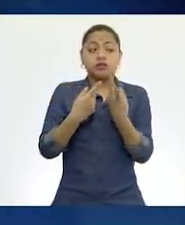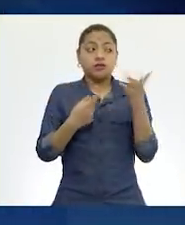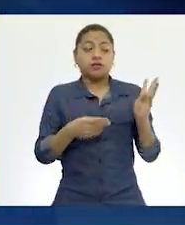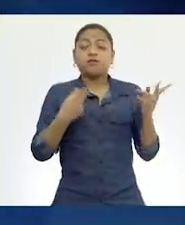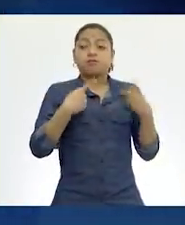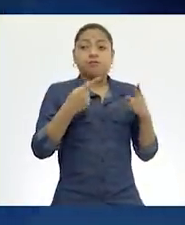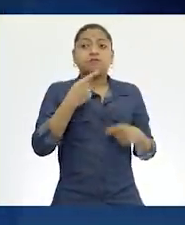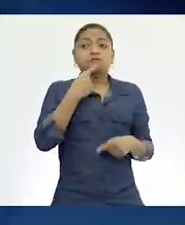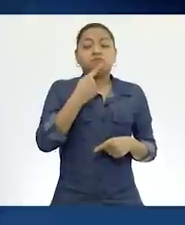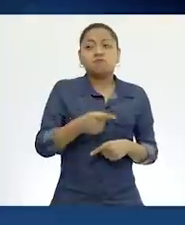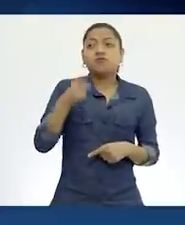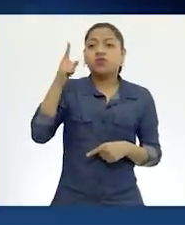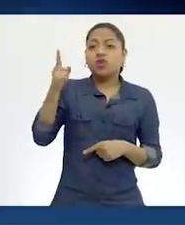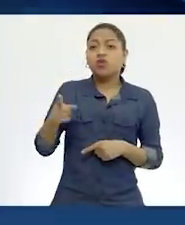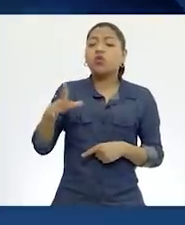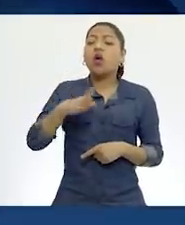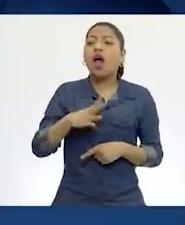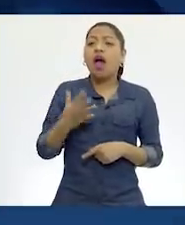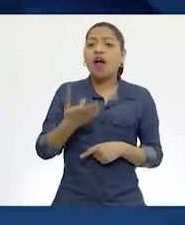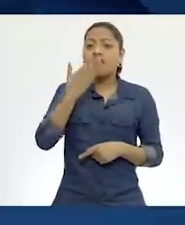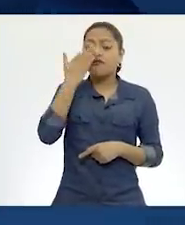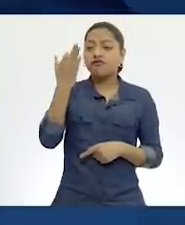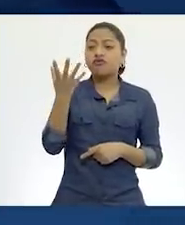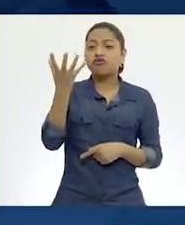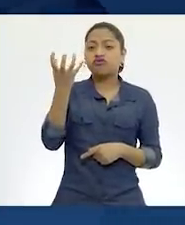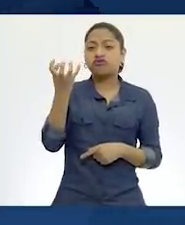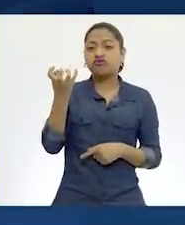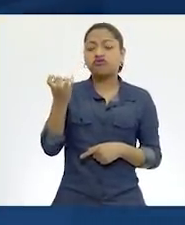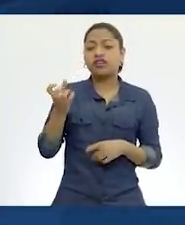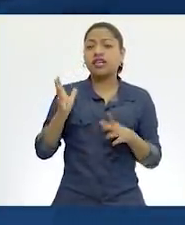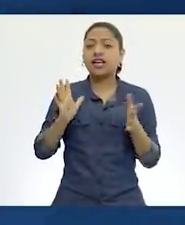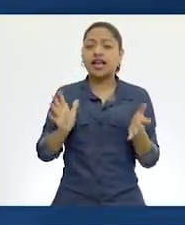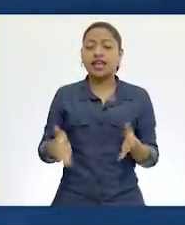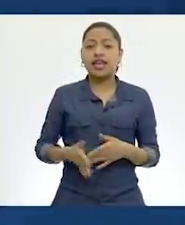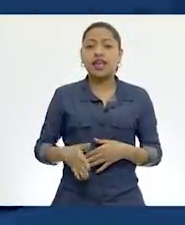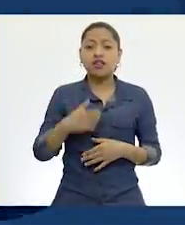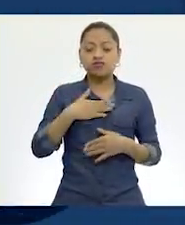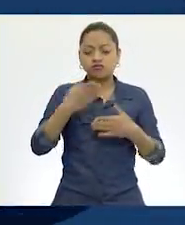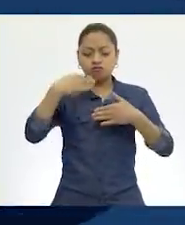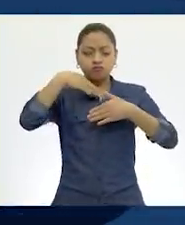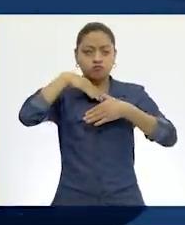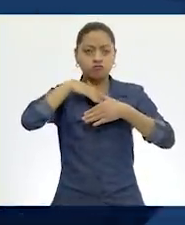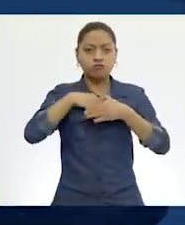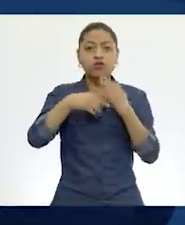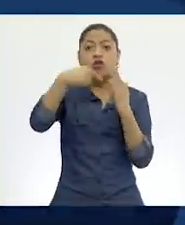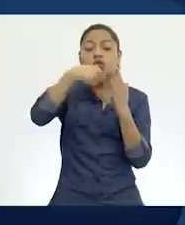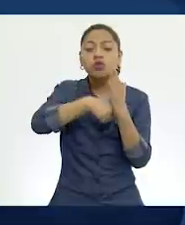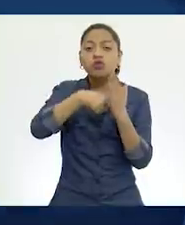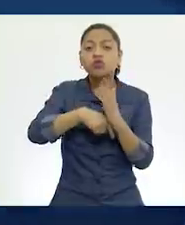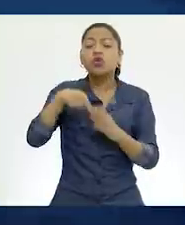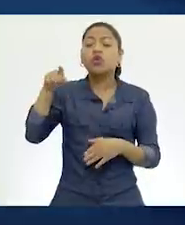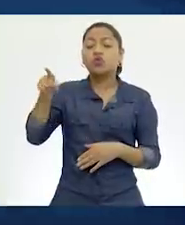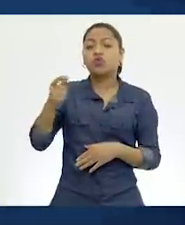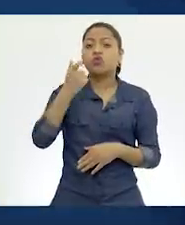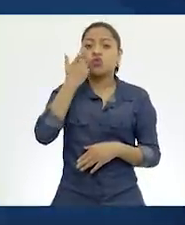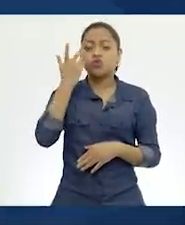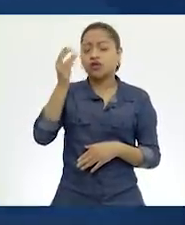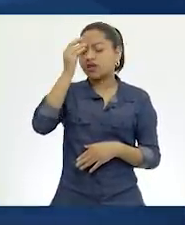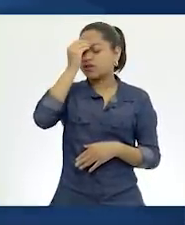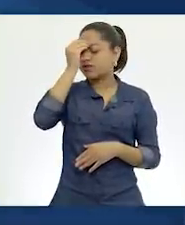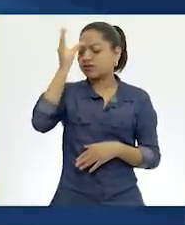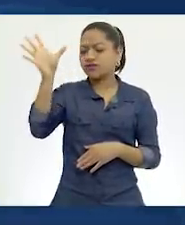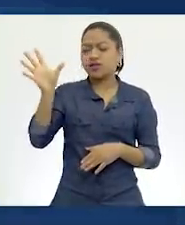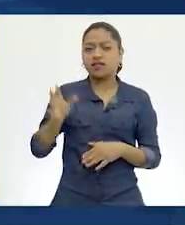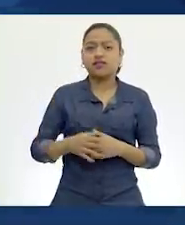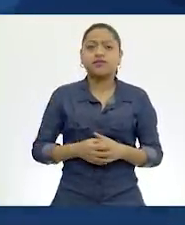una flor marchita ya, que la llevabas escondida en el pecho porque tú sí querías, olvidando,